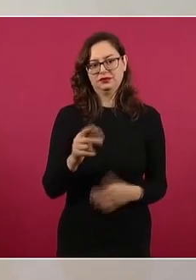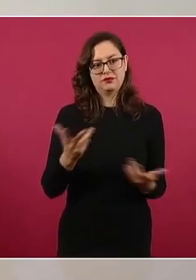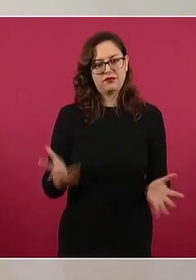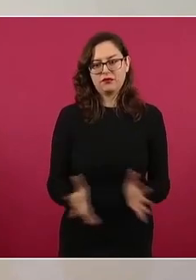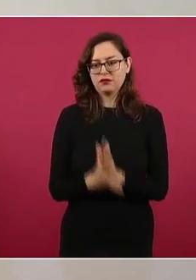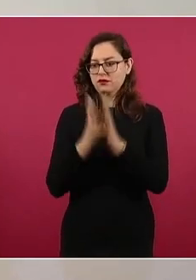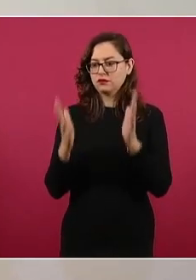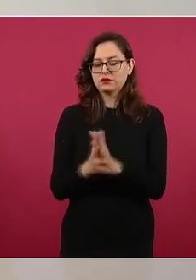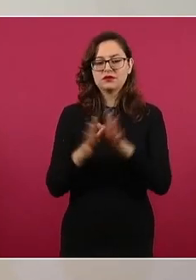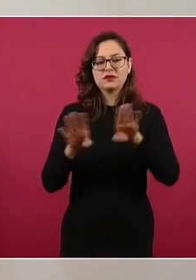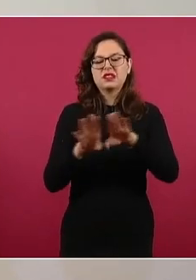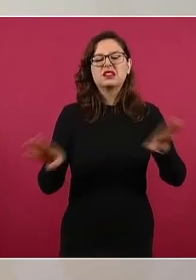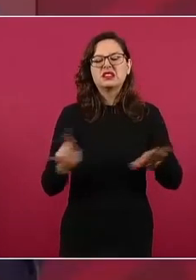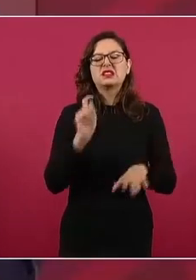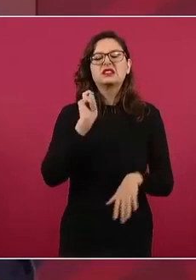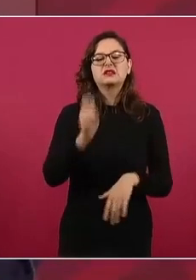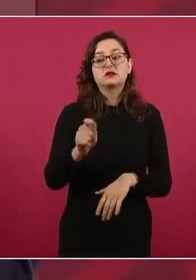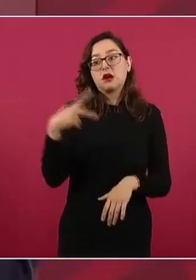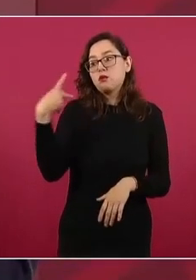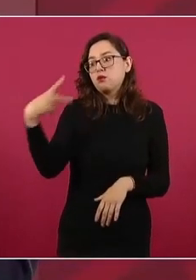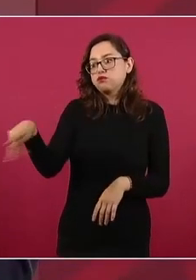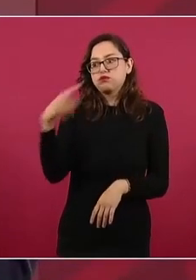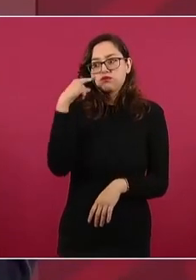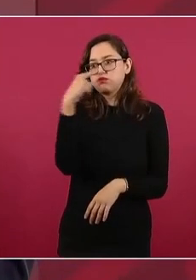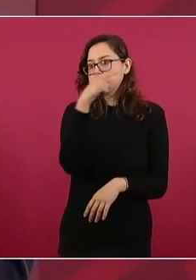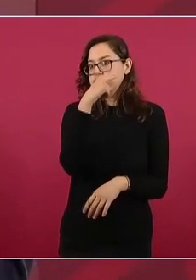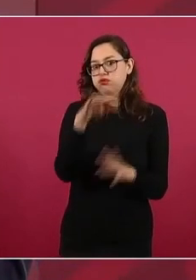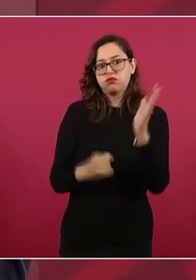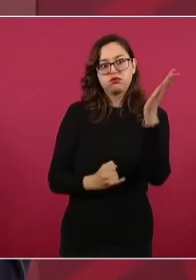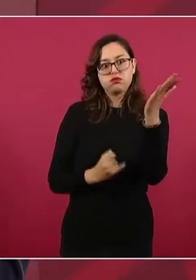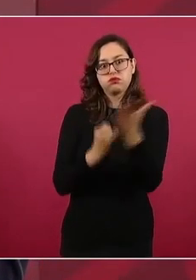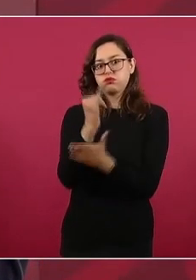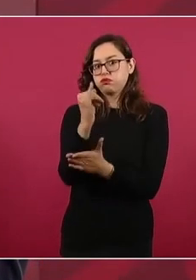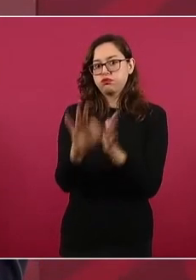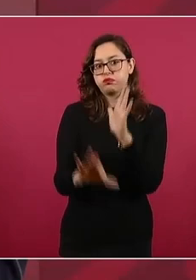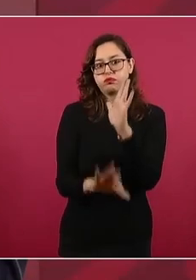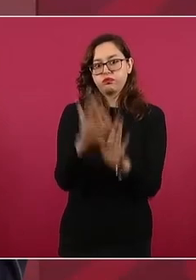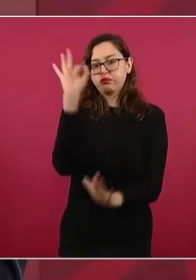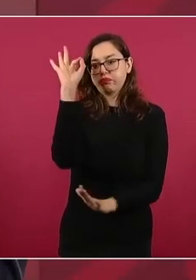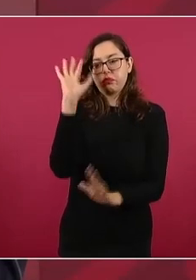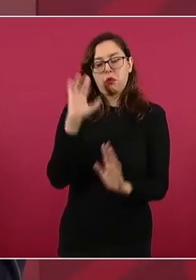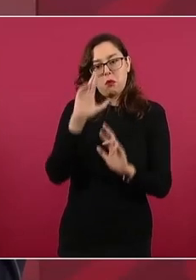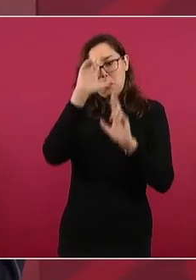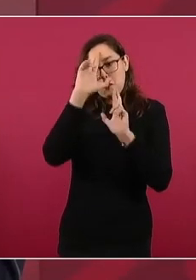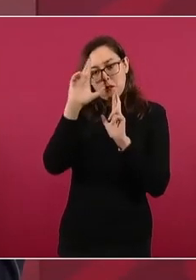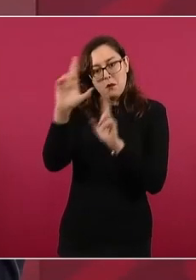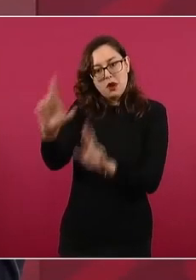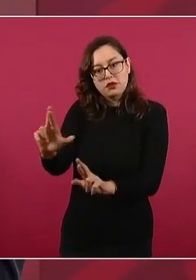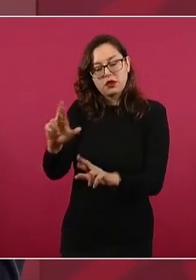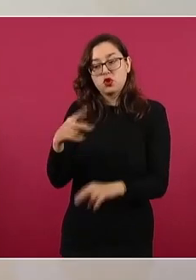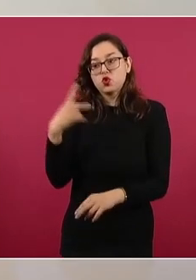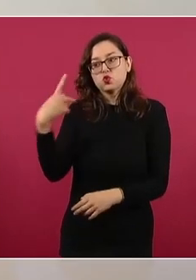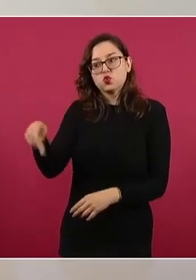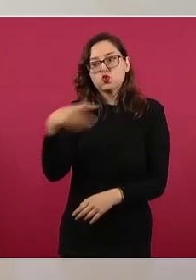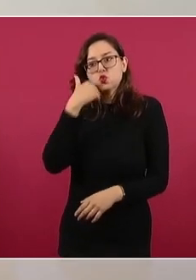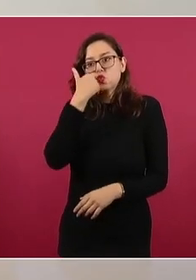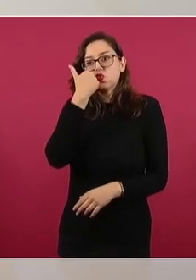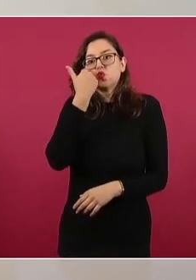respetar a la gente, respetar al pueblo, la voluntad de la gente, la voluntad del pueblo.